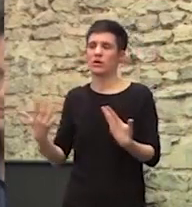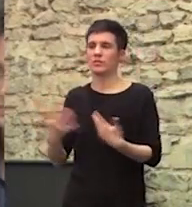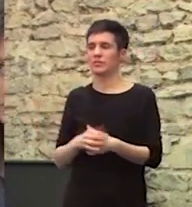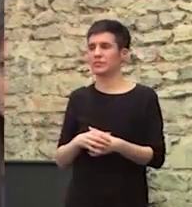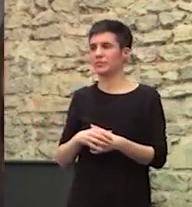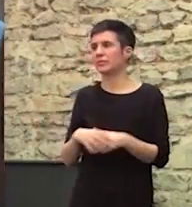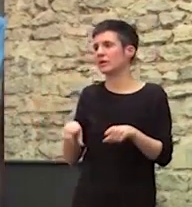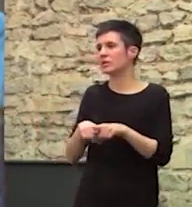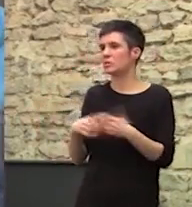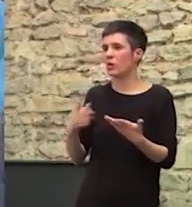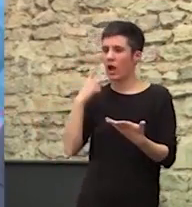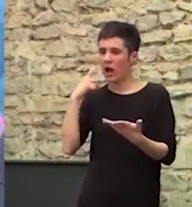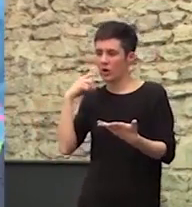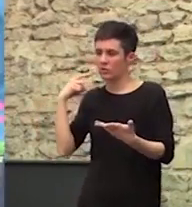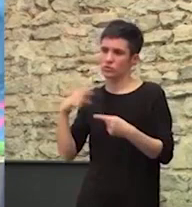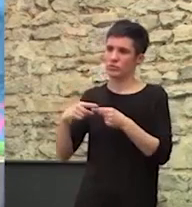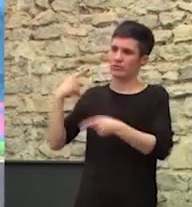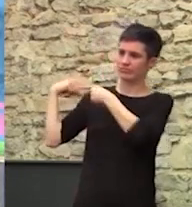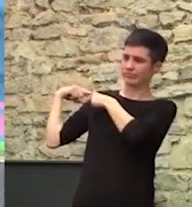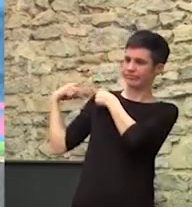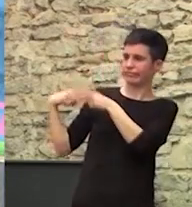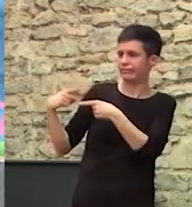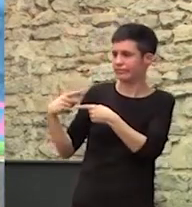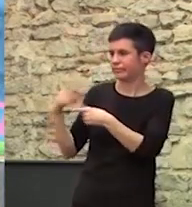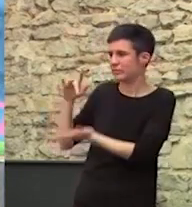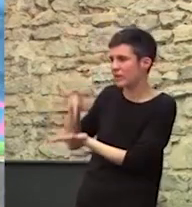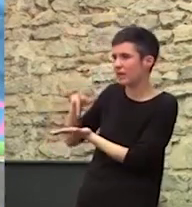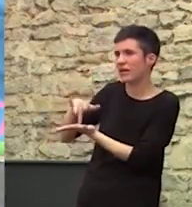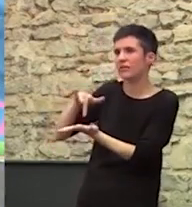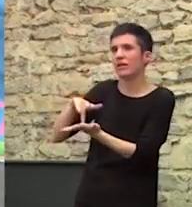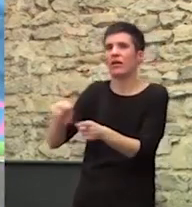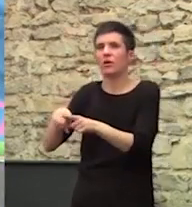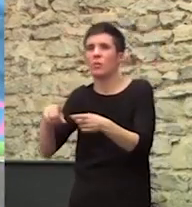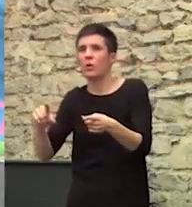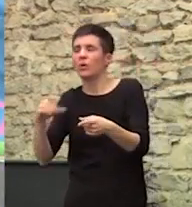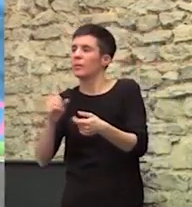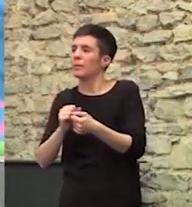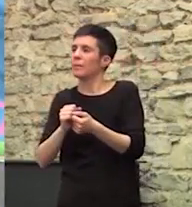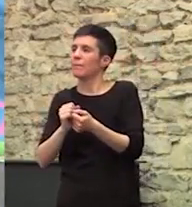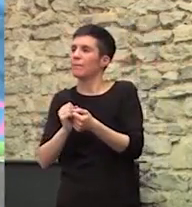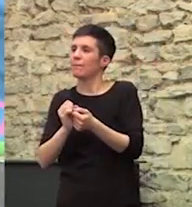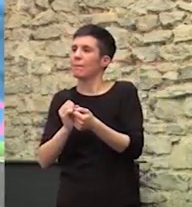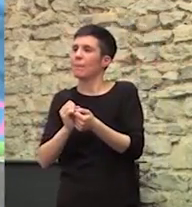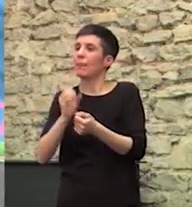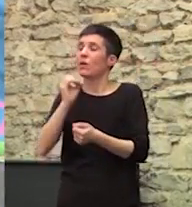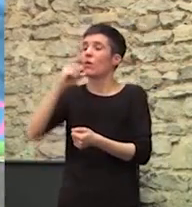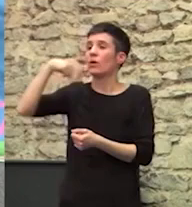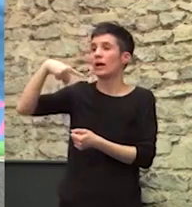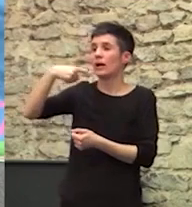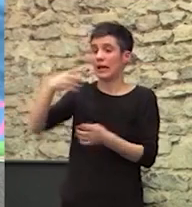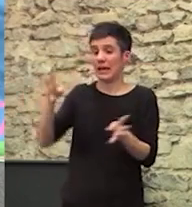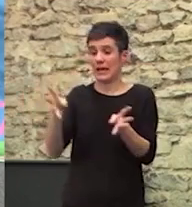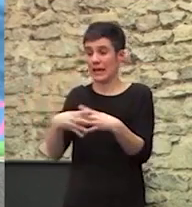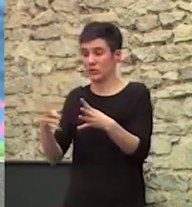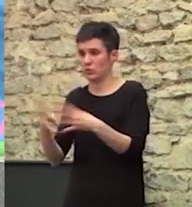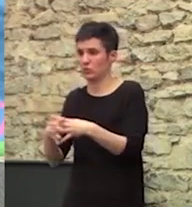cronificado De tal manera La estructura De las ONGs No